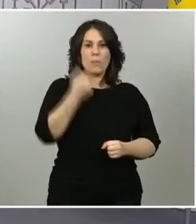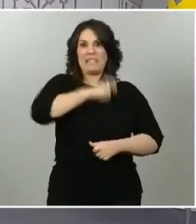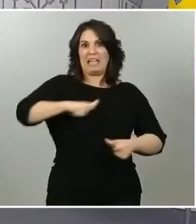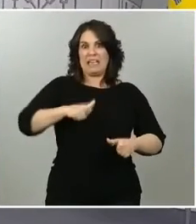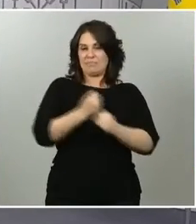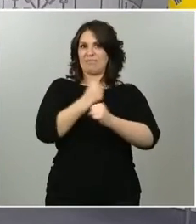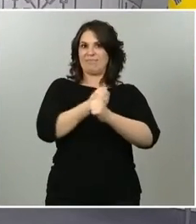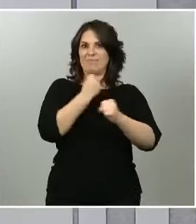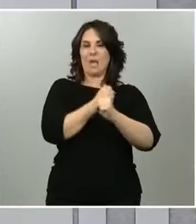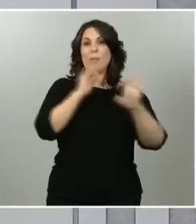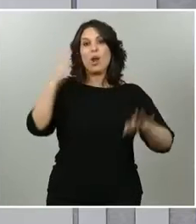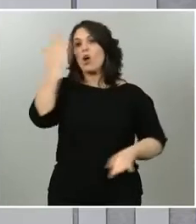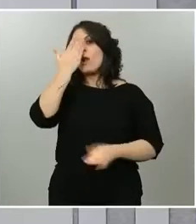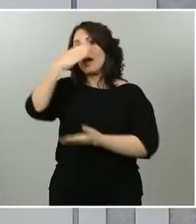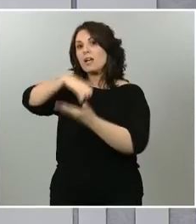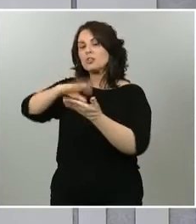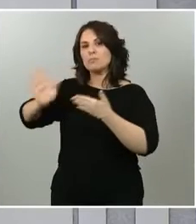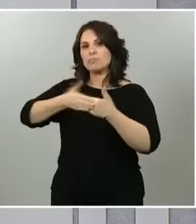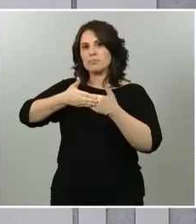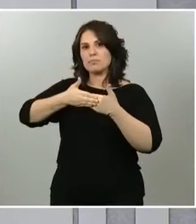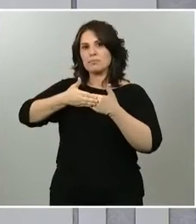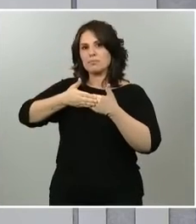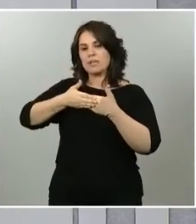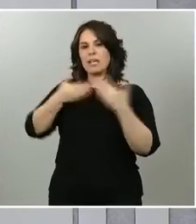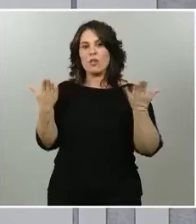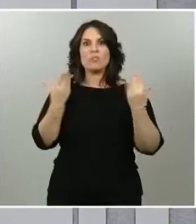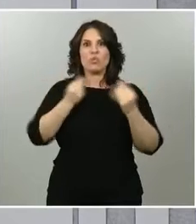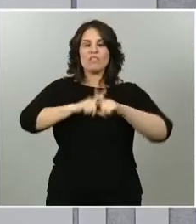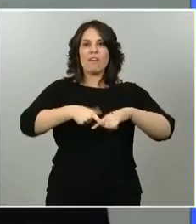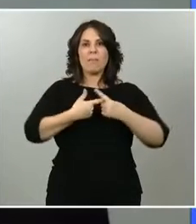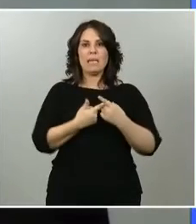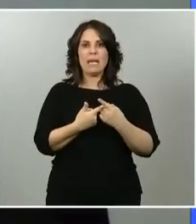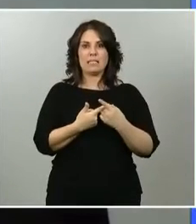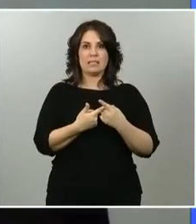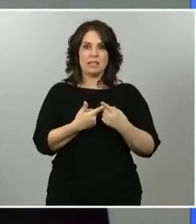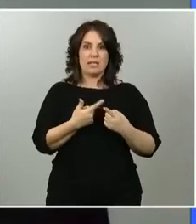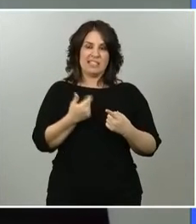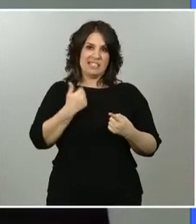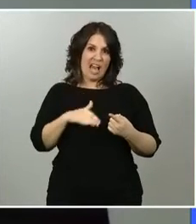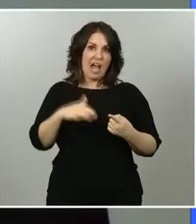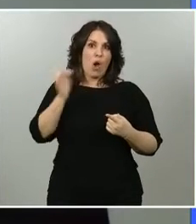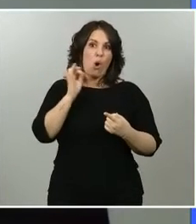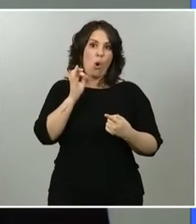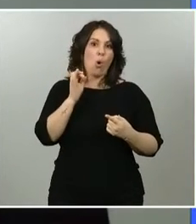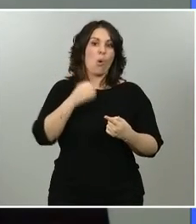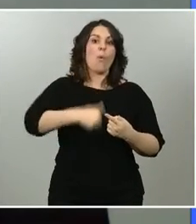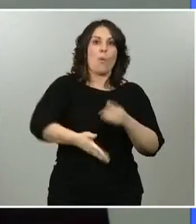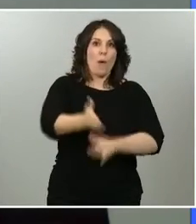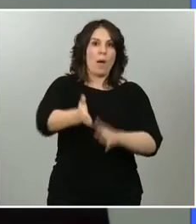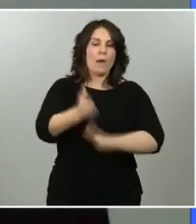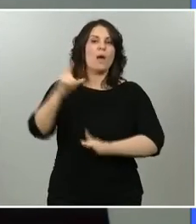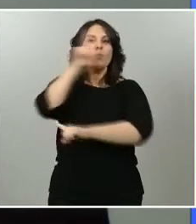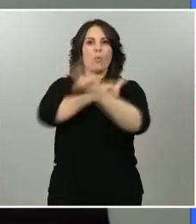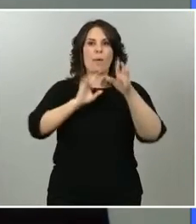colegios permanecerán cerrados y muchas familias se van a enfrentar, si no lo están ya, a problemas de conciliación. Quería saber si el Gobierno